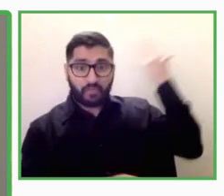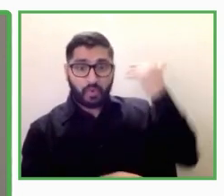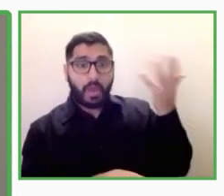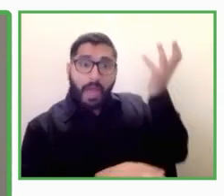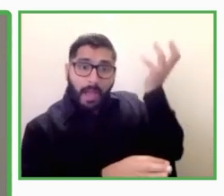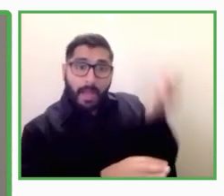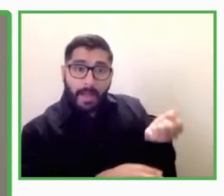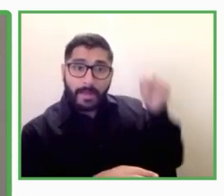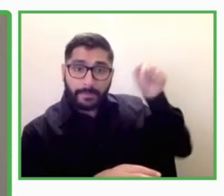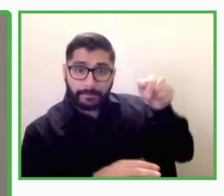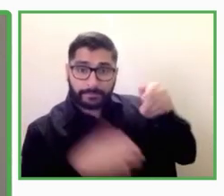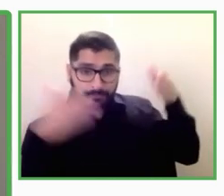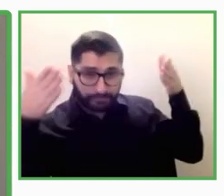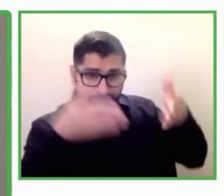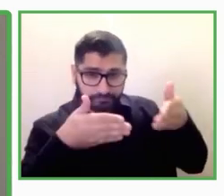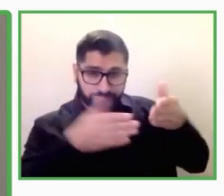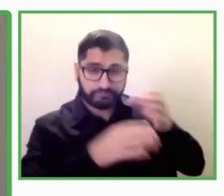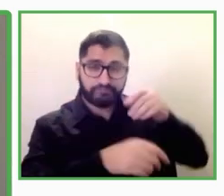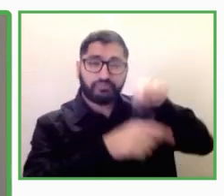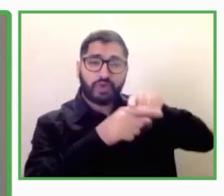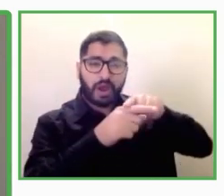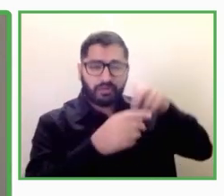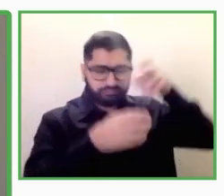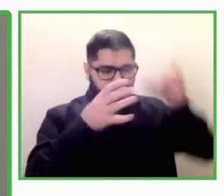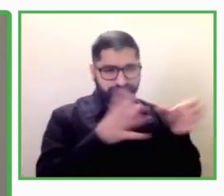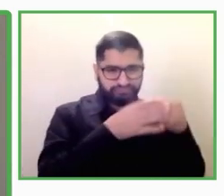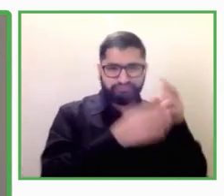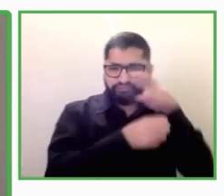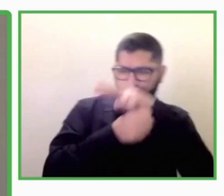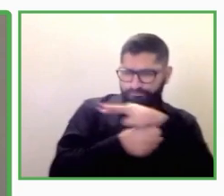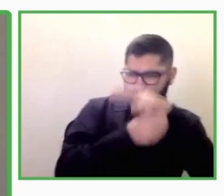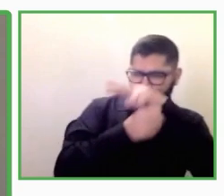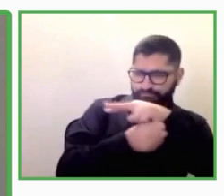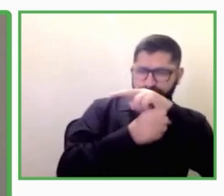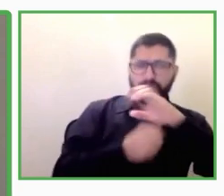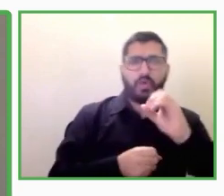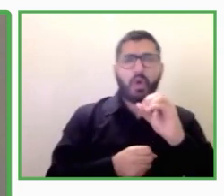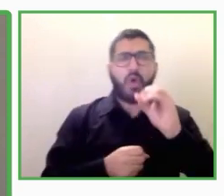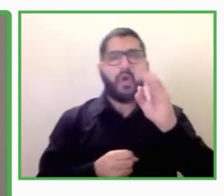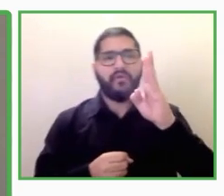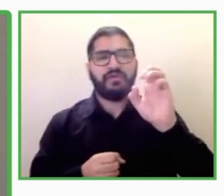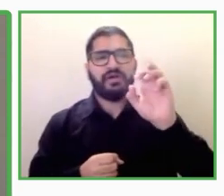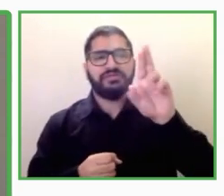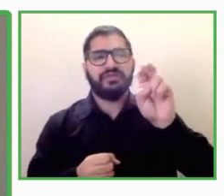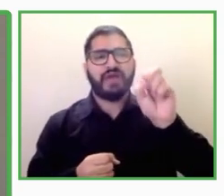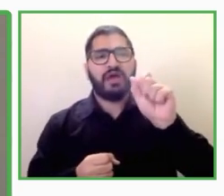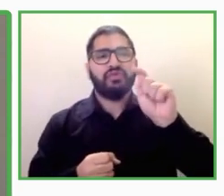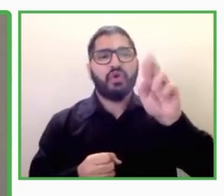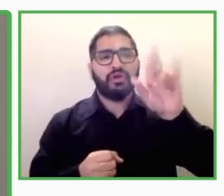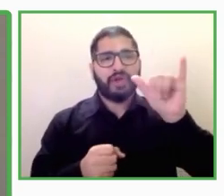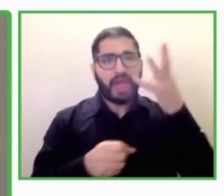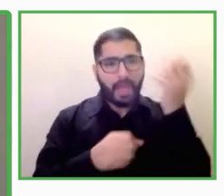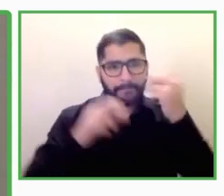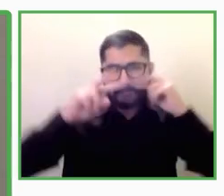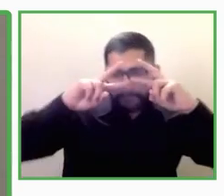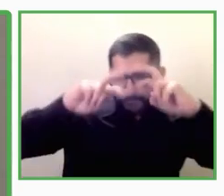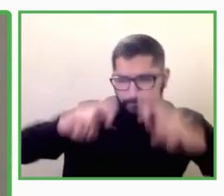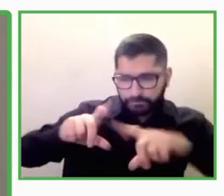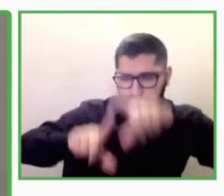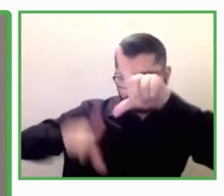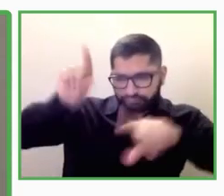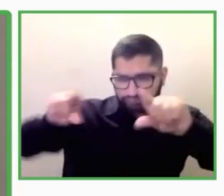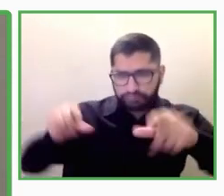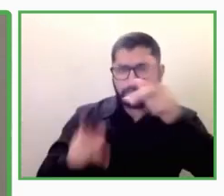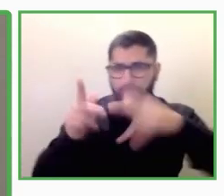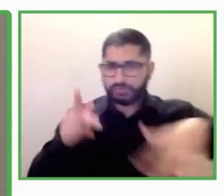discapacidad en España. Esto nos da varios indicadores, no solamente cuantitativos, sino también de carácter cualitativo para saber cuáles son